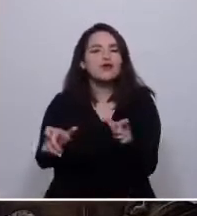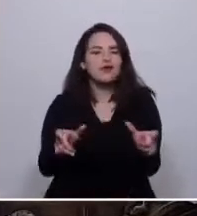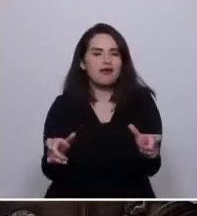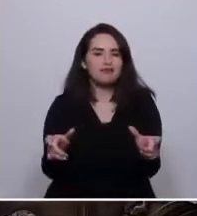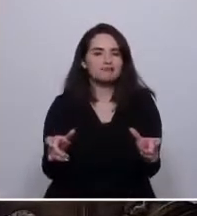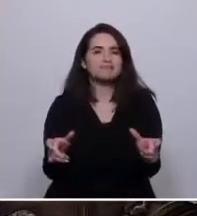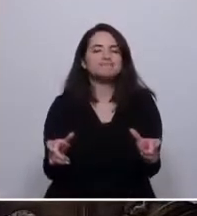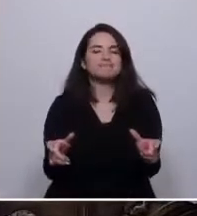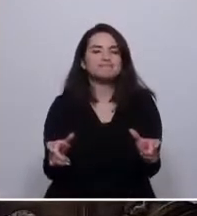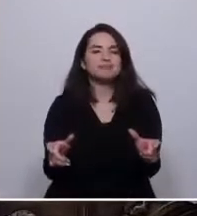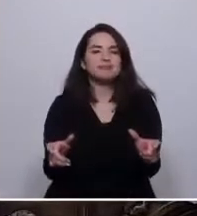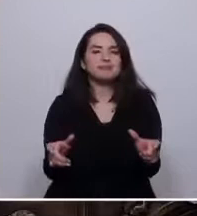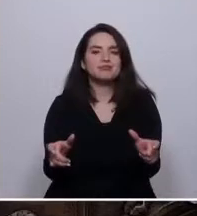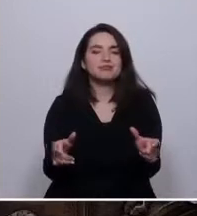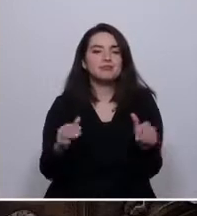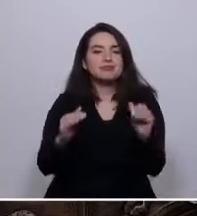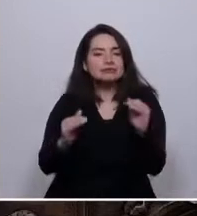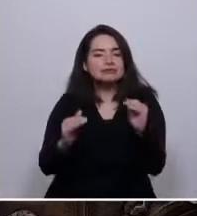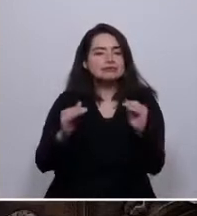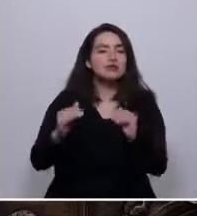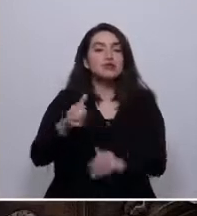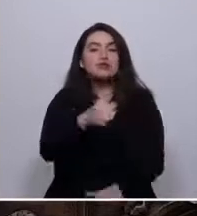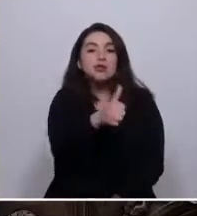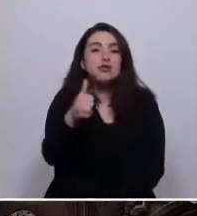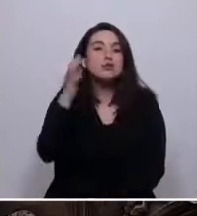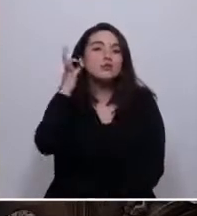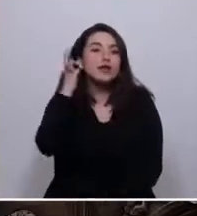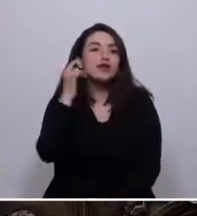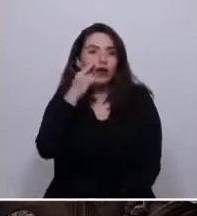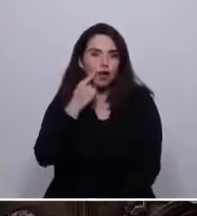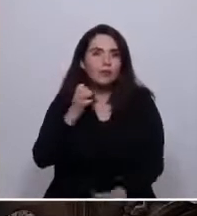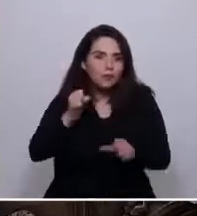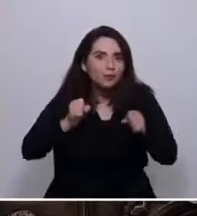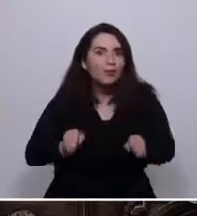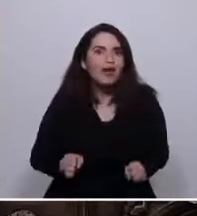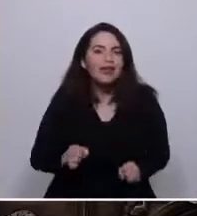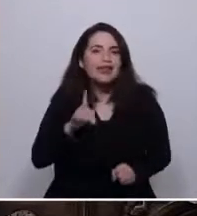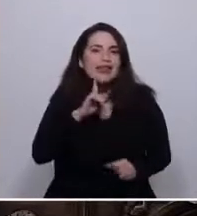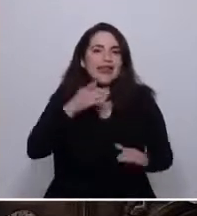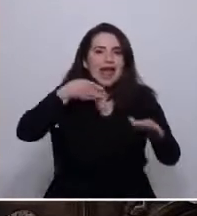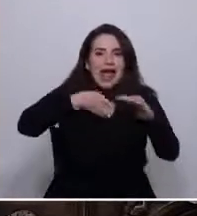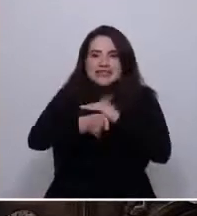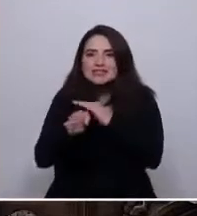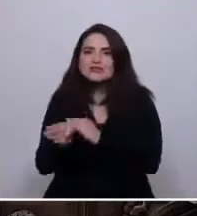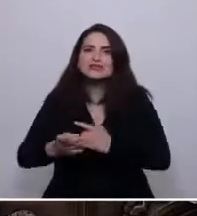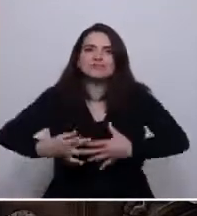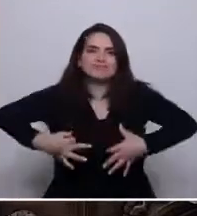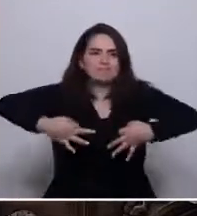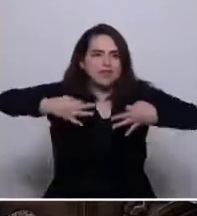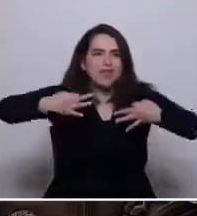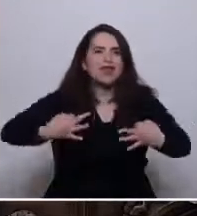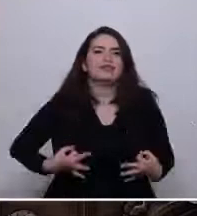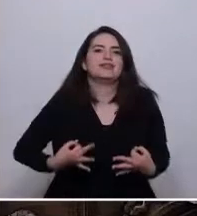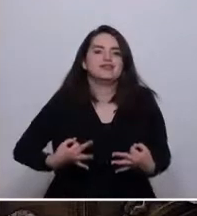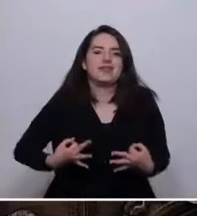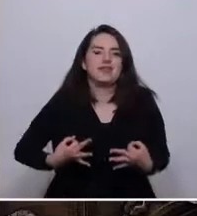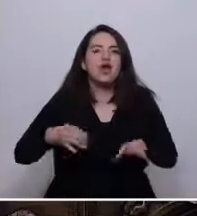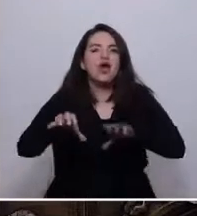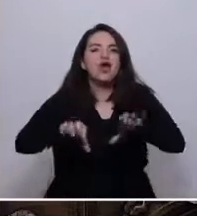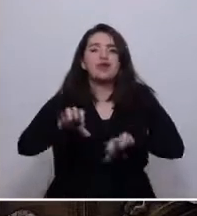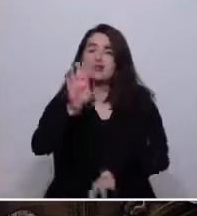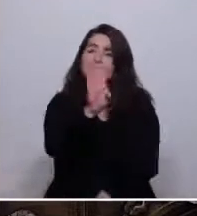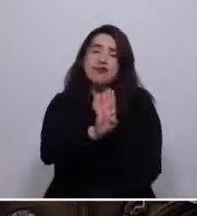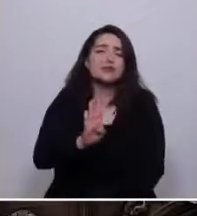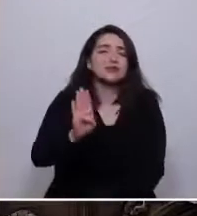a lo menos en la medida en que todos y todas puedan tener acceso garantizado a bienes básicos